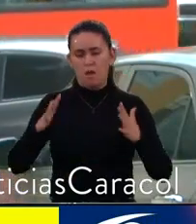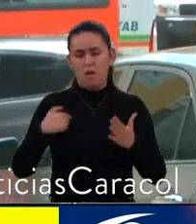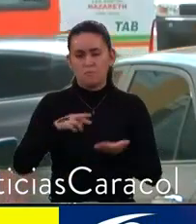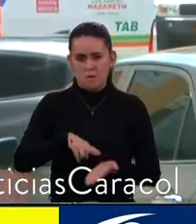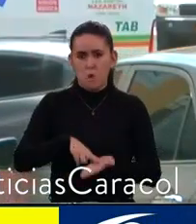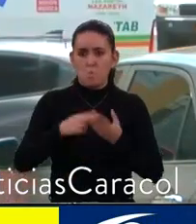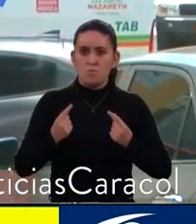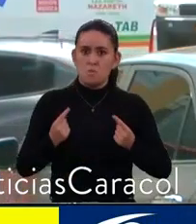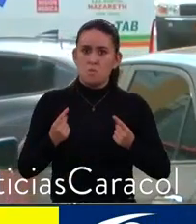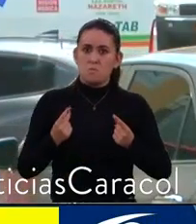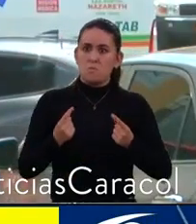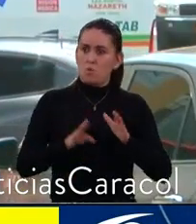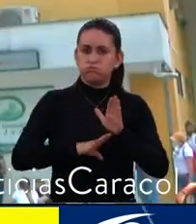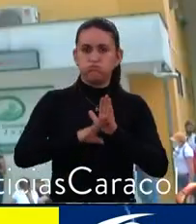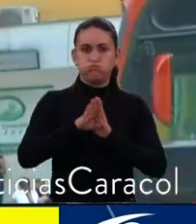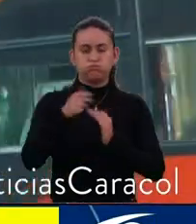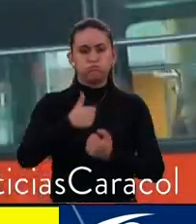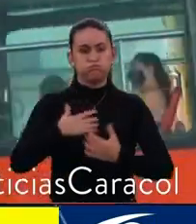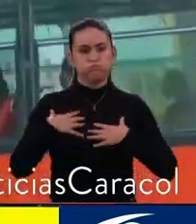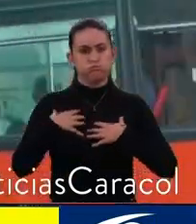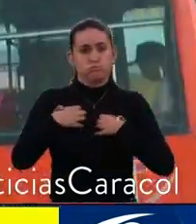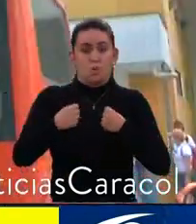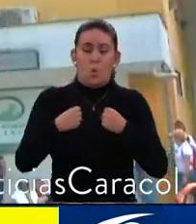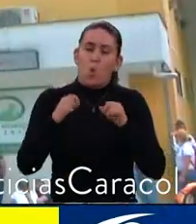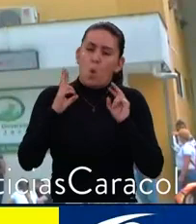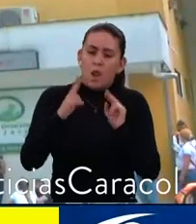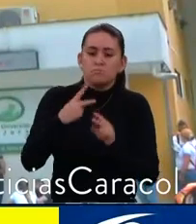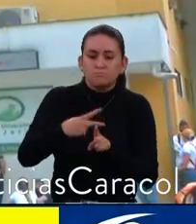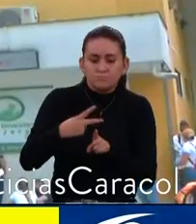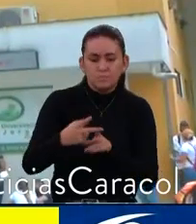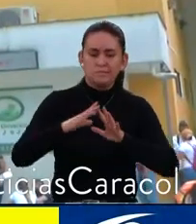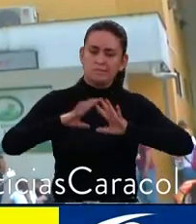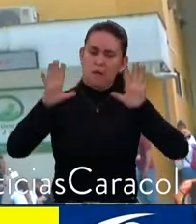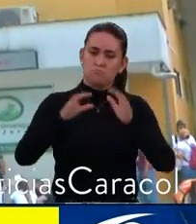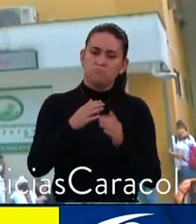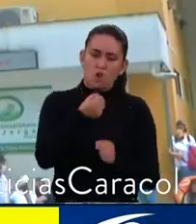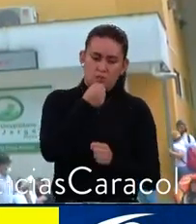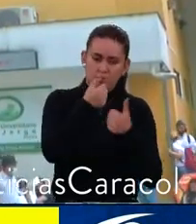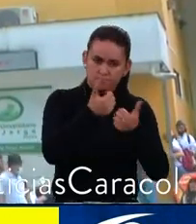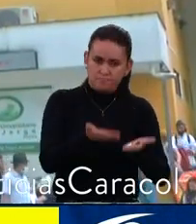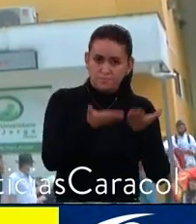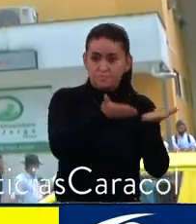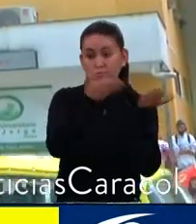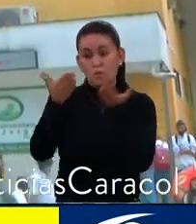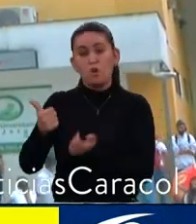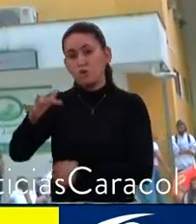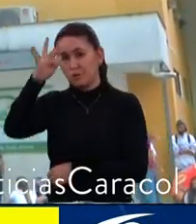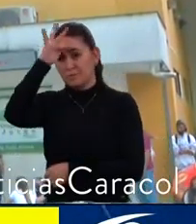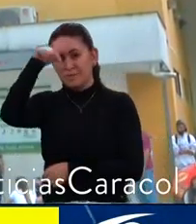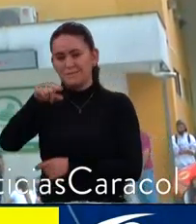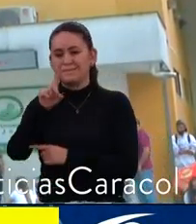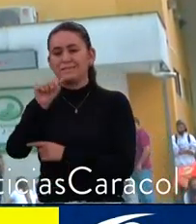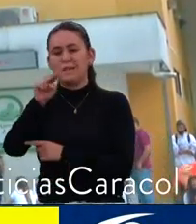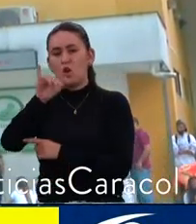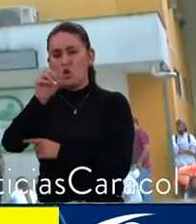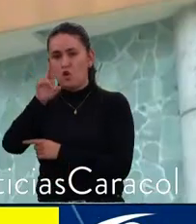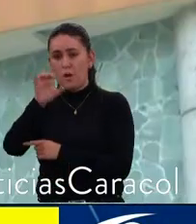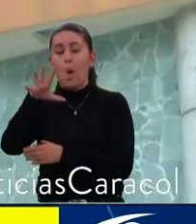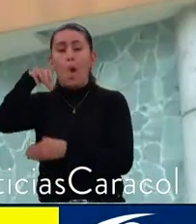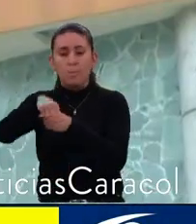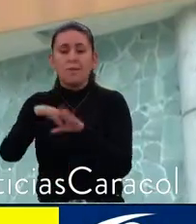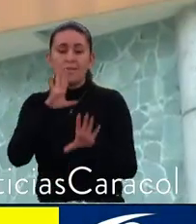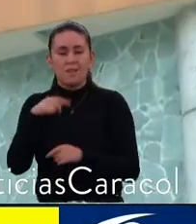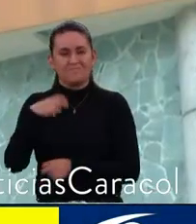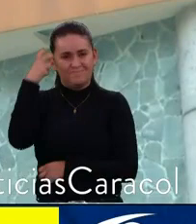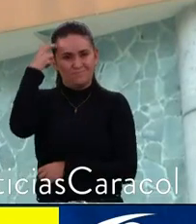acelerada, según dicen los médicos. Esperan tener muy buenas noticias también en las próximas horas. Y acá en el Hospital San Jorge de Pereira permanece Lucas Villa.